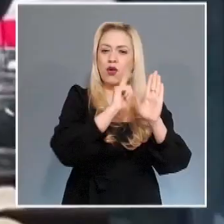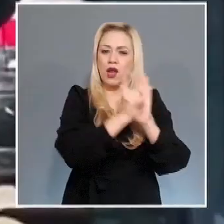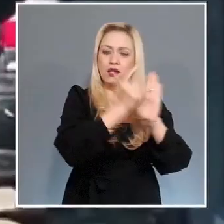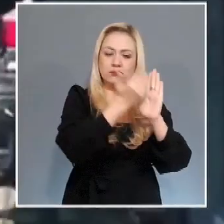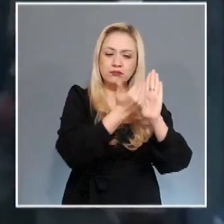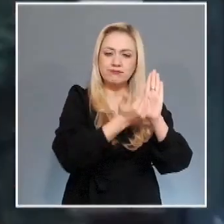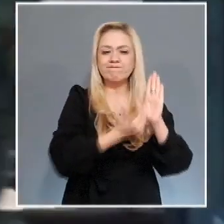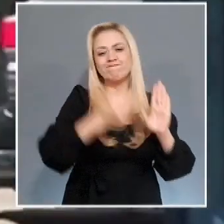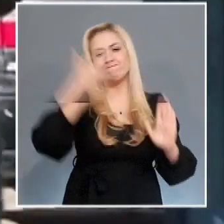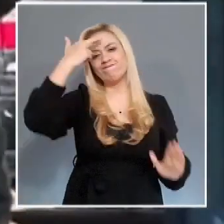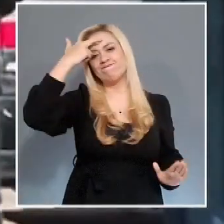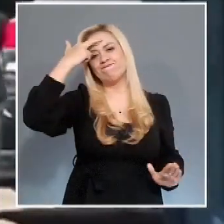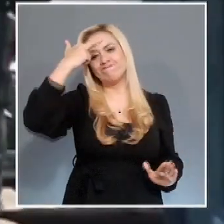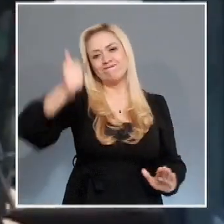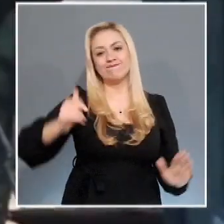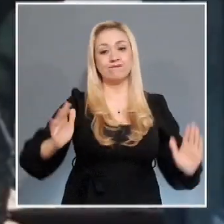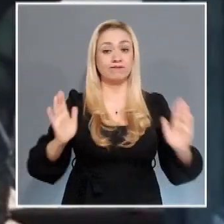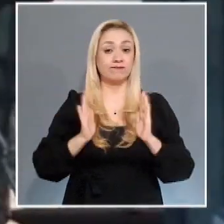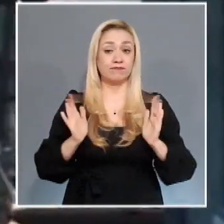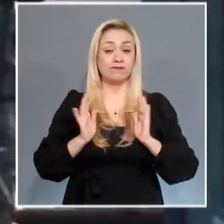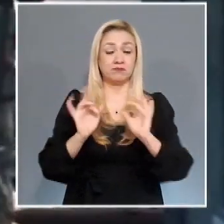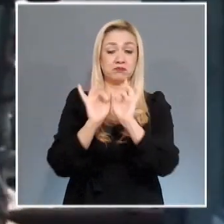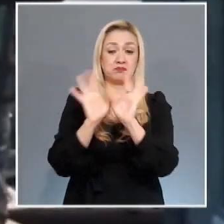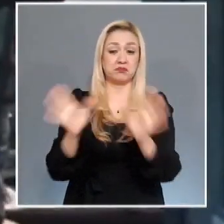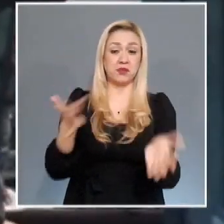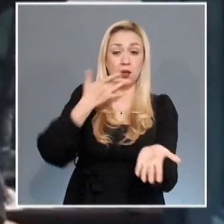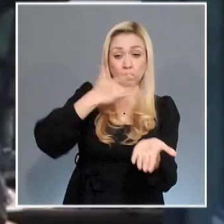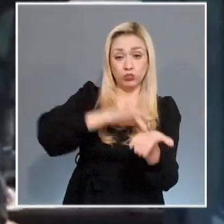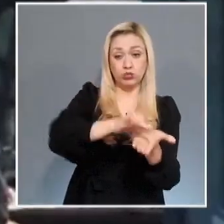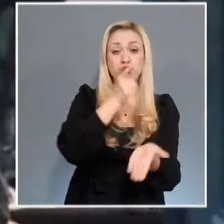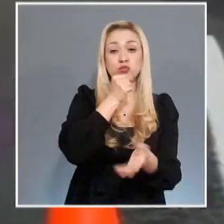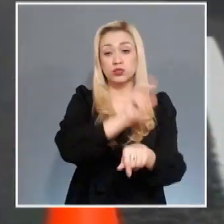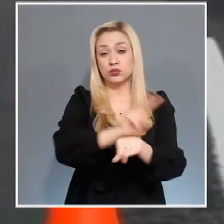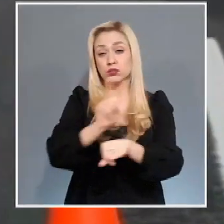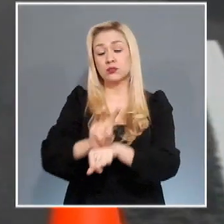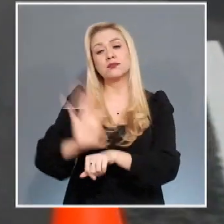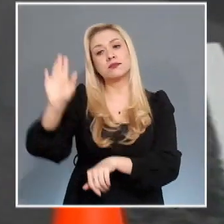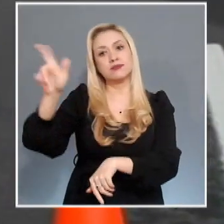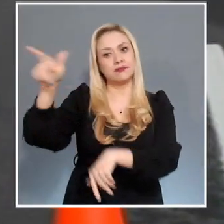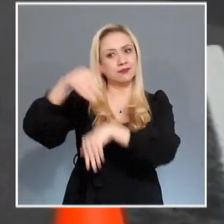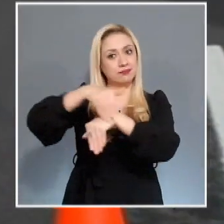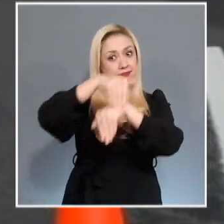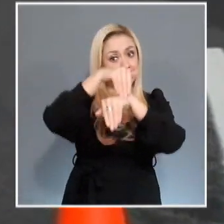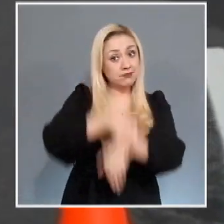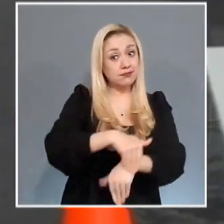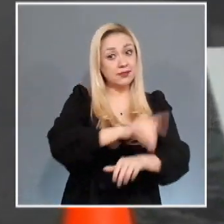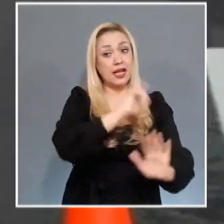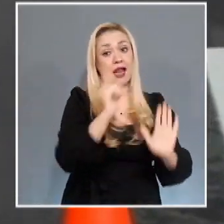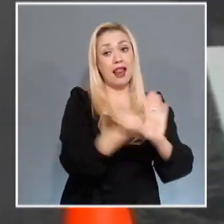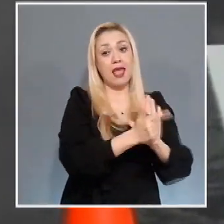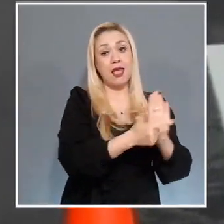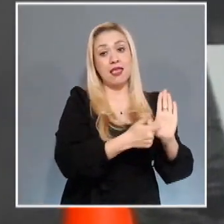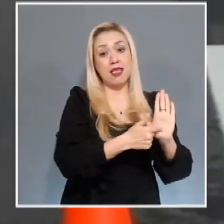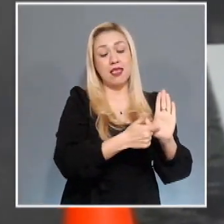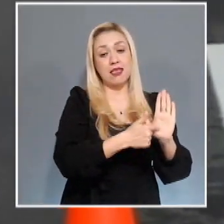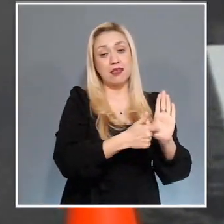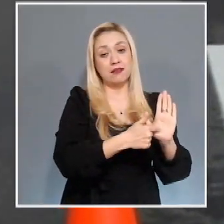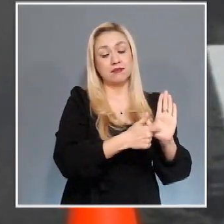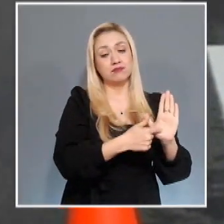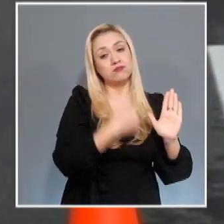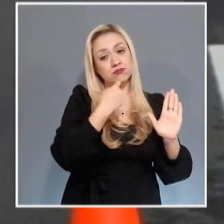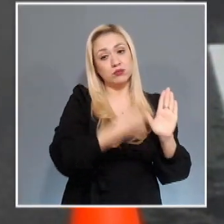que realice tareas de seguridad pública está sujeta al contenido de la Ley del Registro y que dicha sujeción